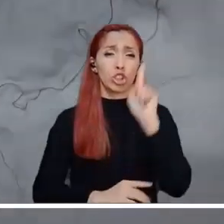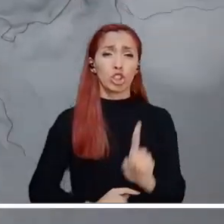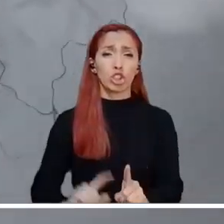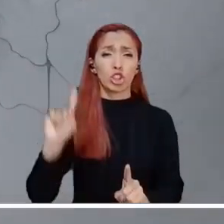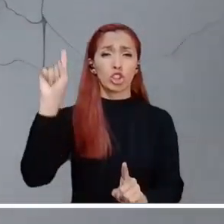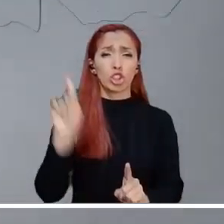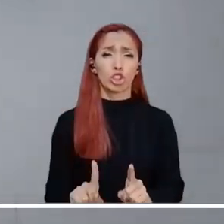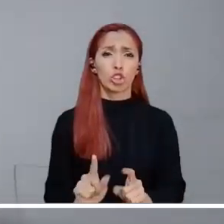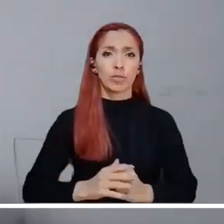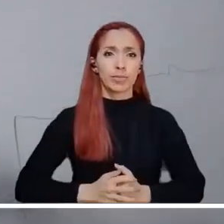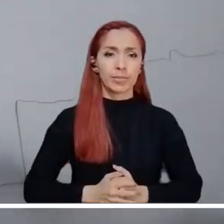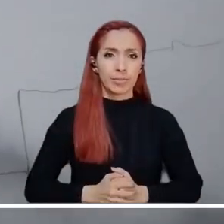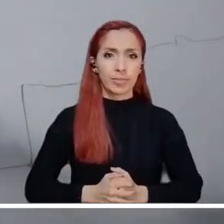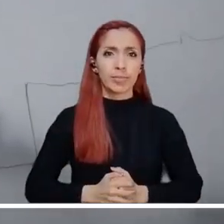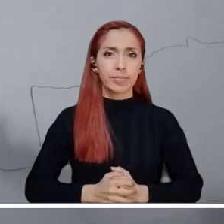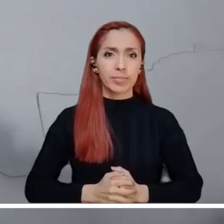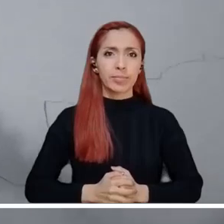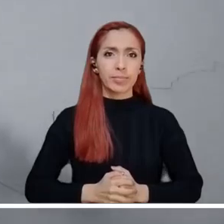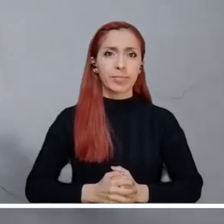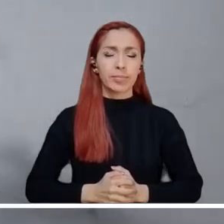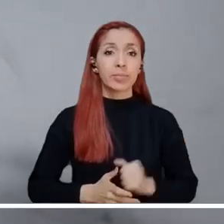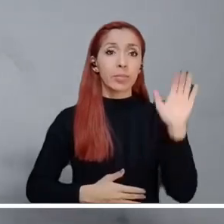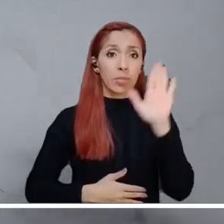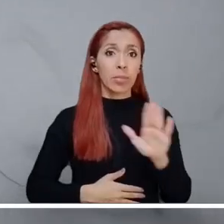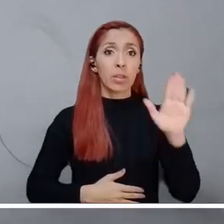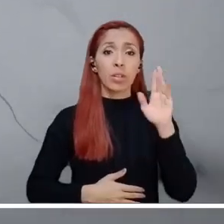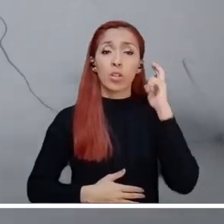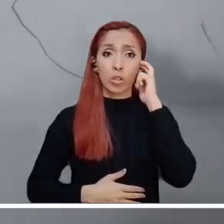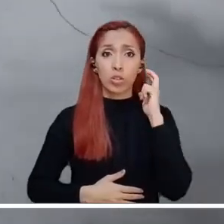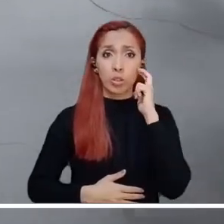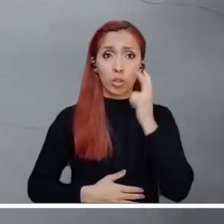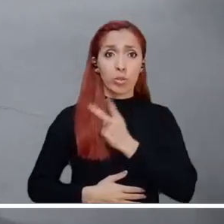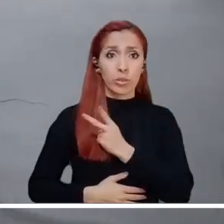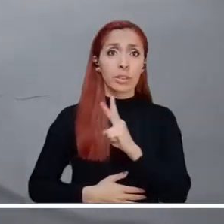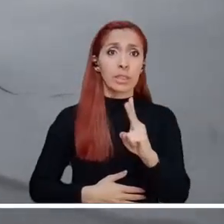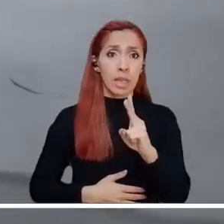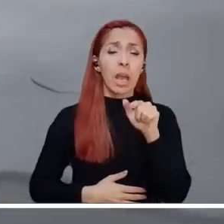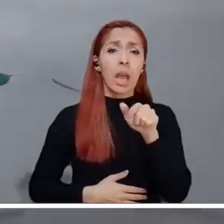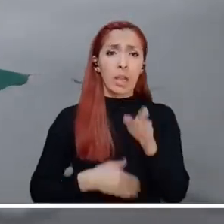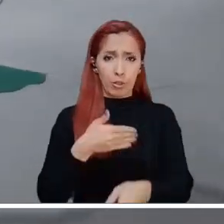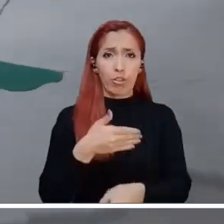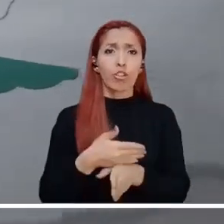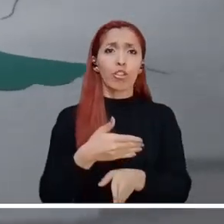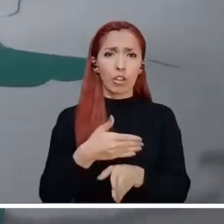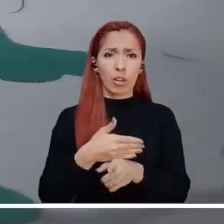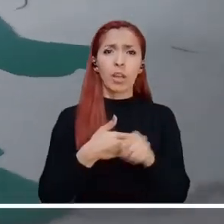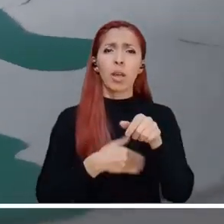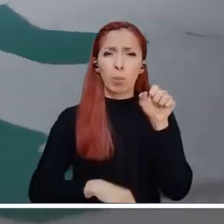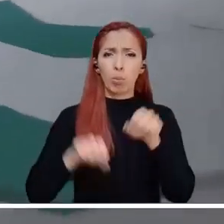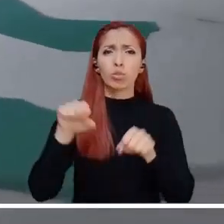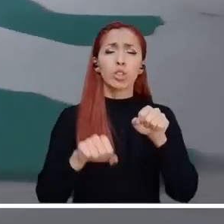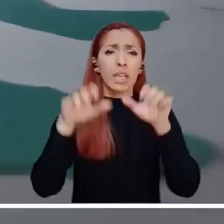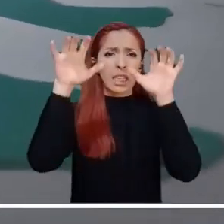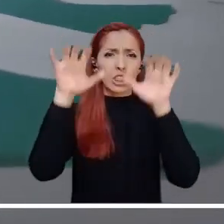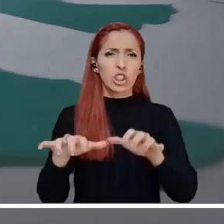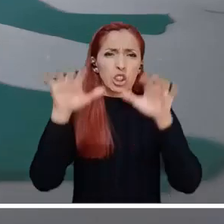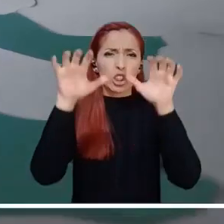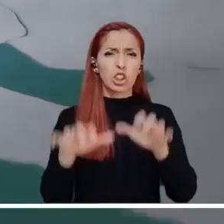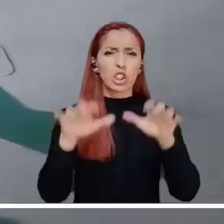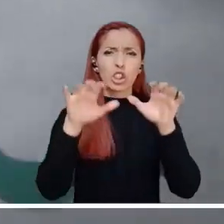Los departamentos de Chocó y Valle del Cauca mantendrán la posibilidad de aguaceros debido al cielo